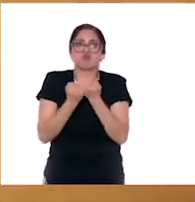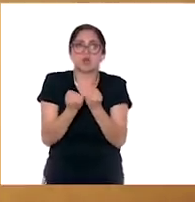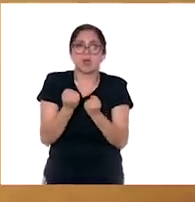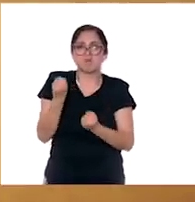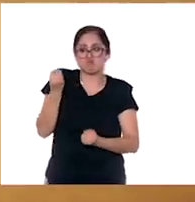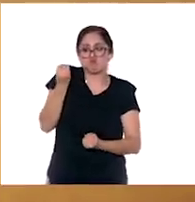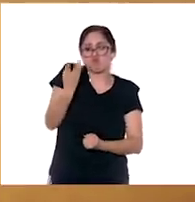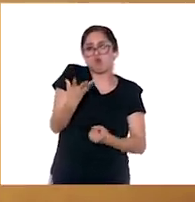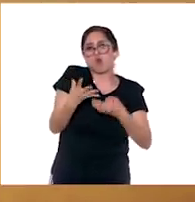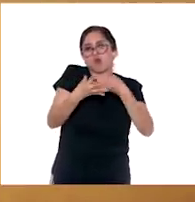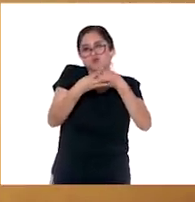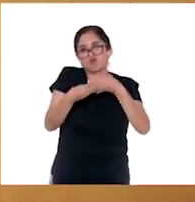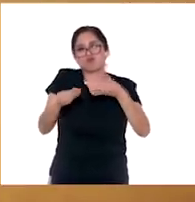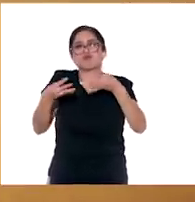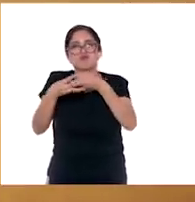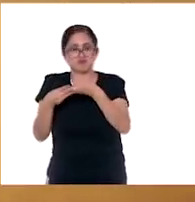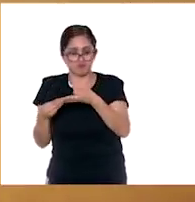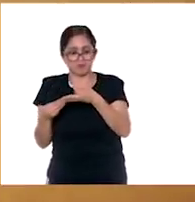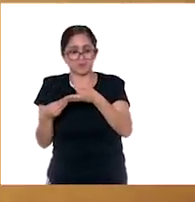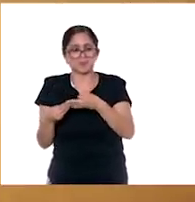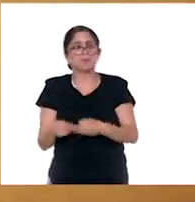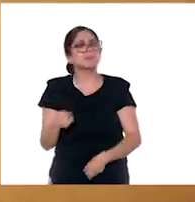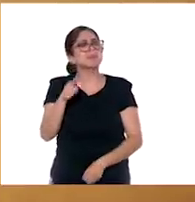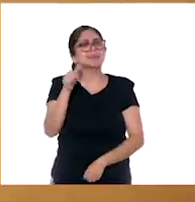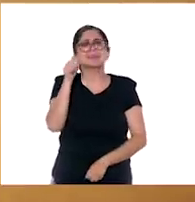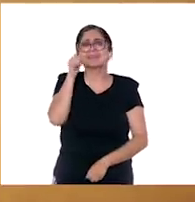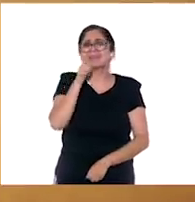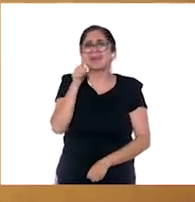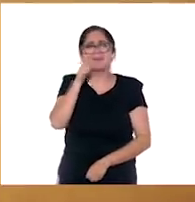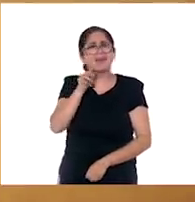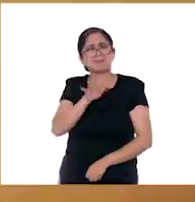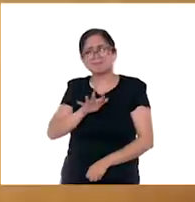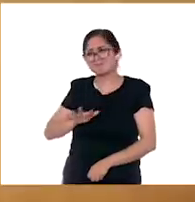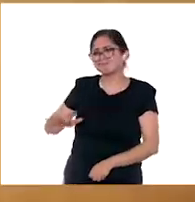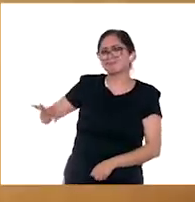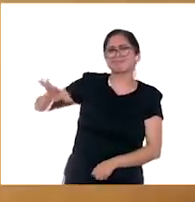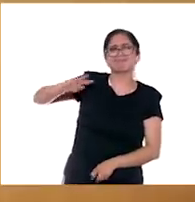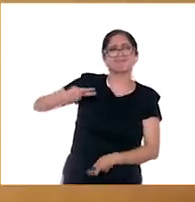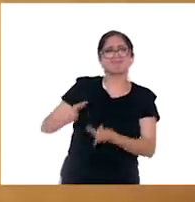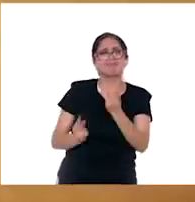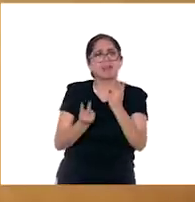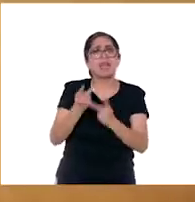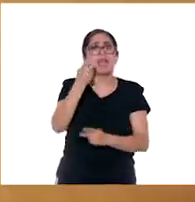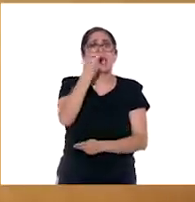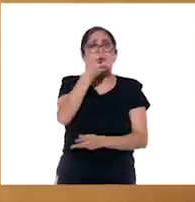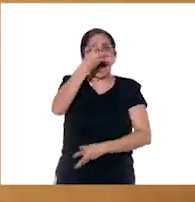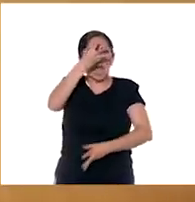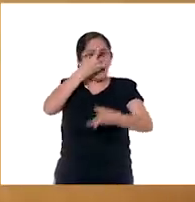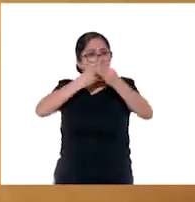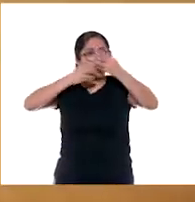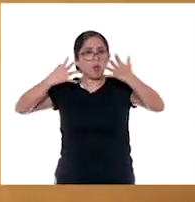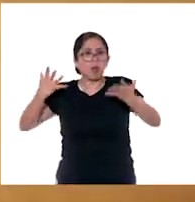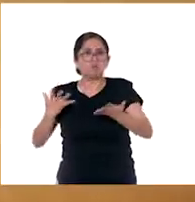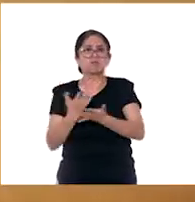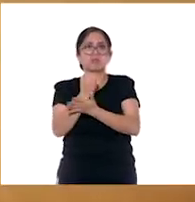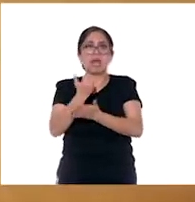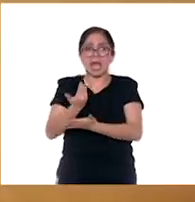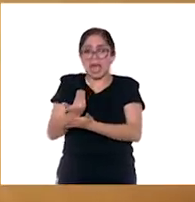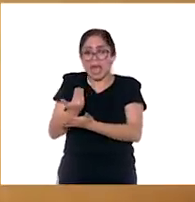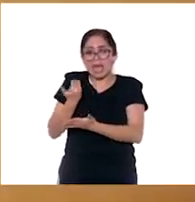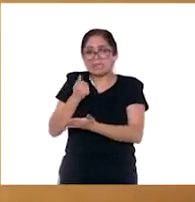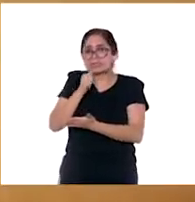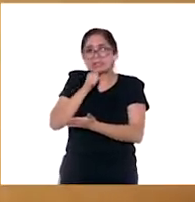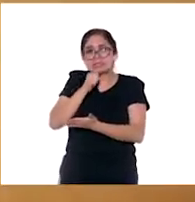Los niños se niño. lesionaron Los niños